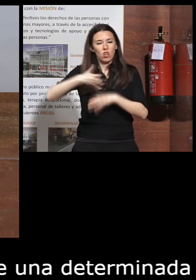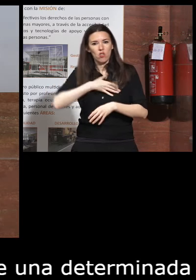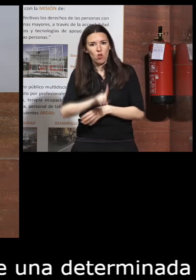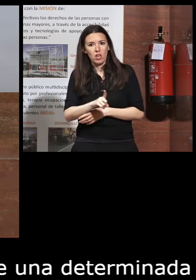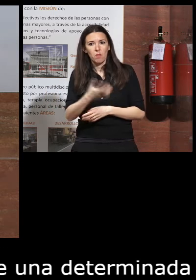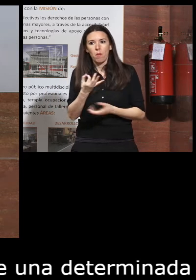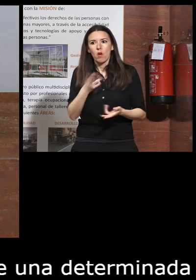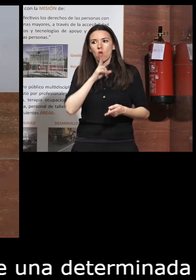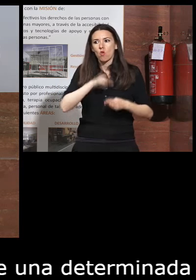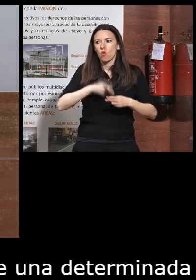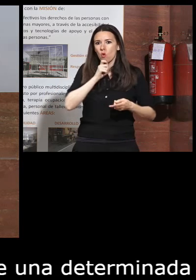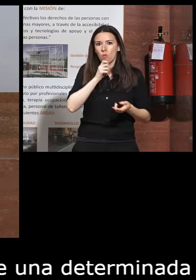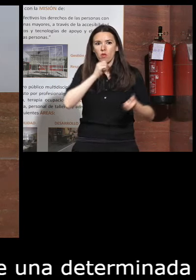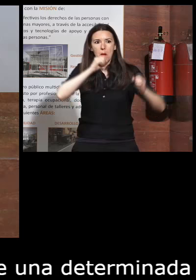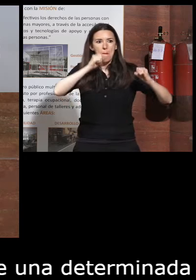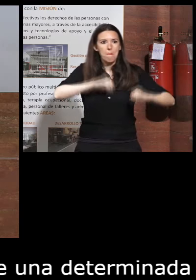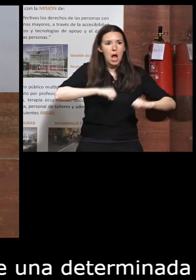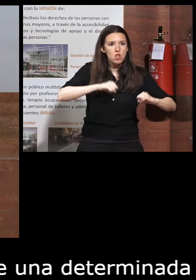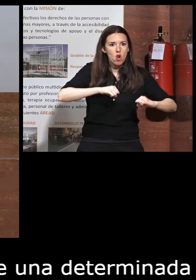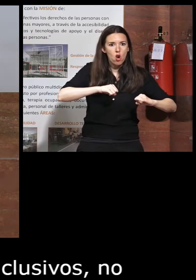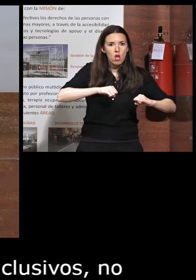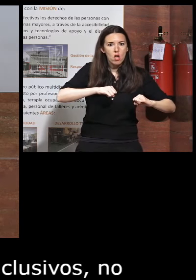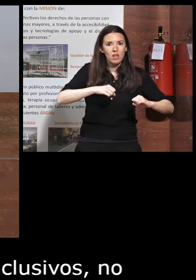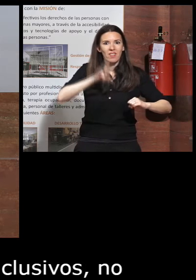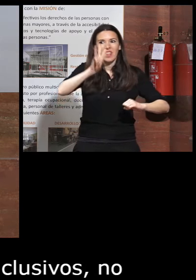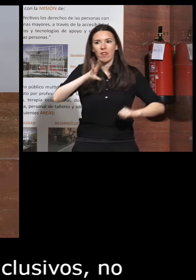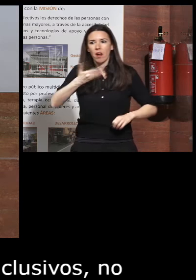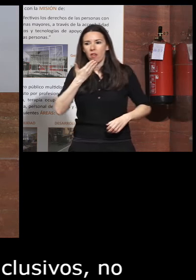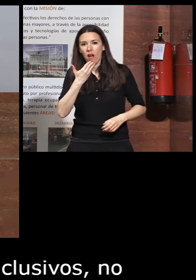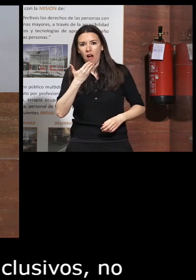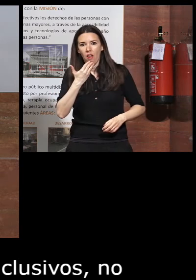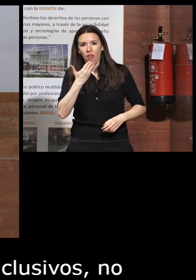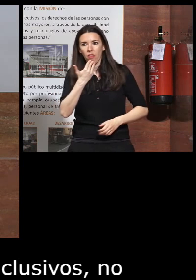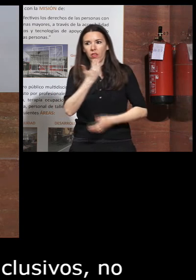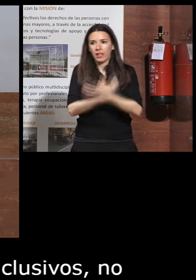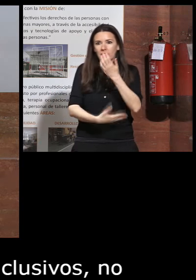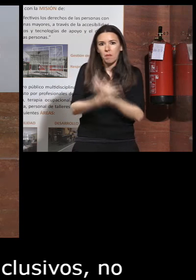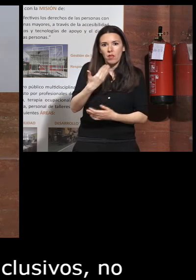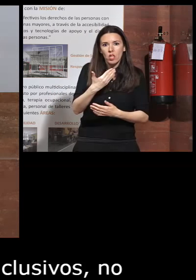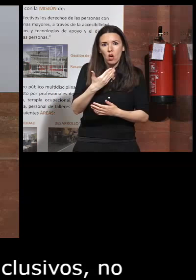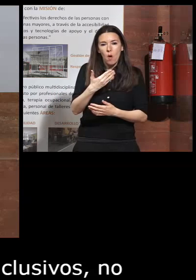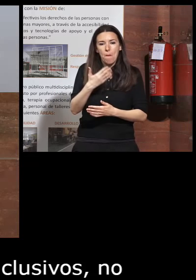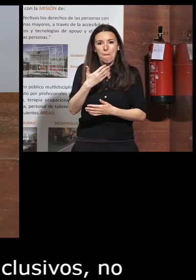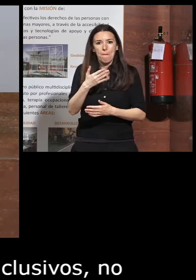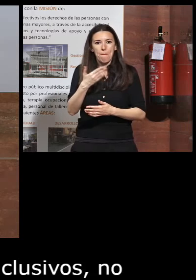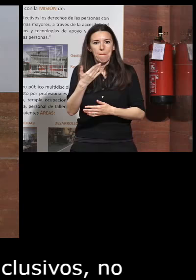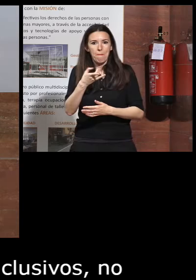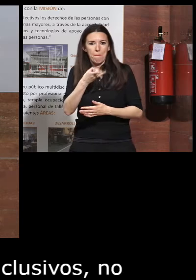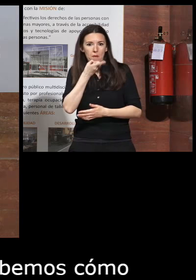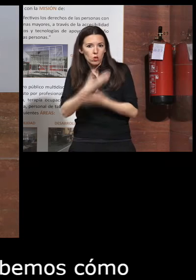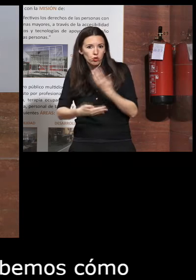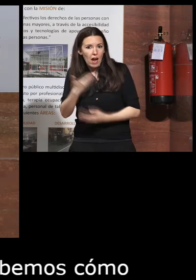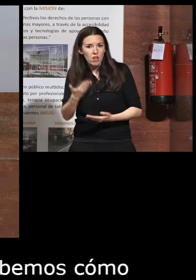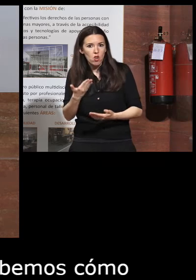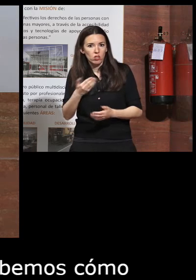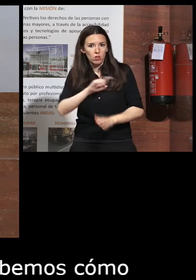tenemos que llamar mayores personas de tercera edad discapacitados minusválidos no sé las propias